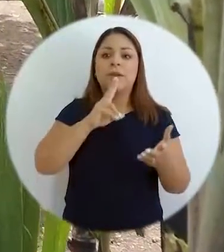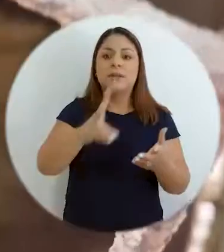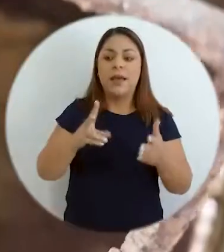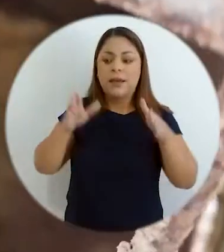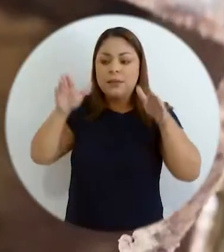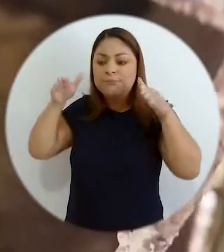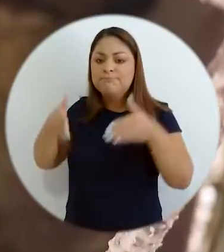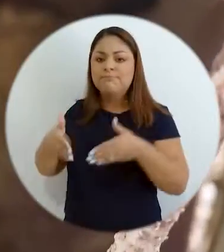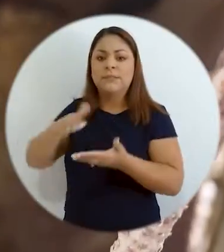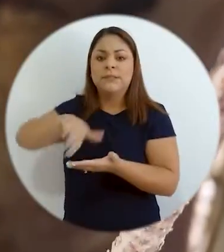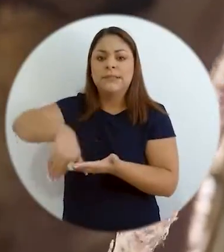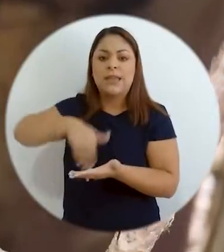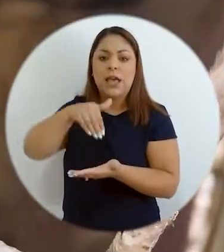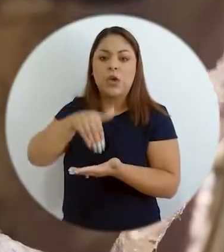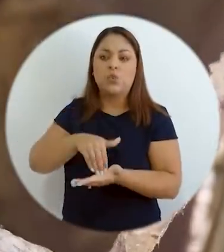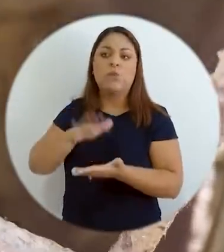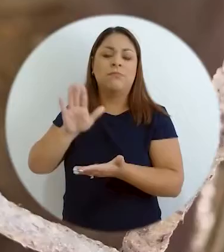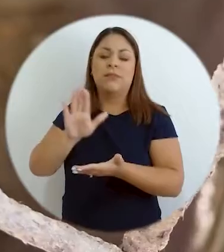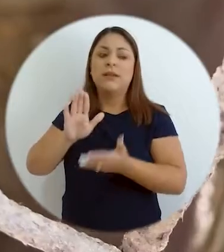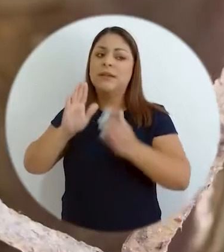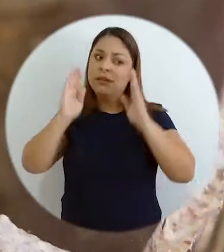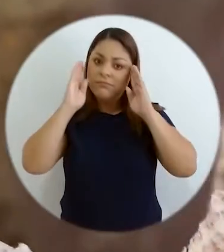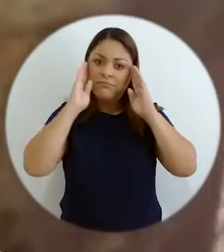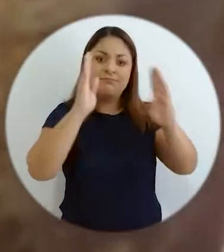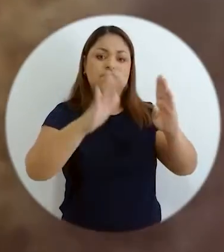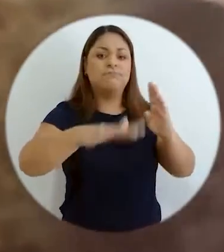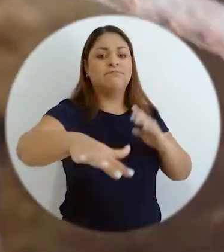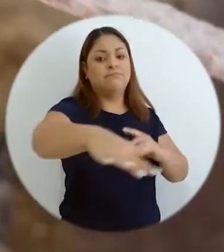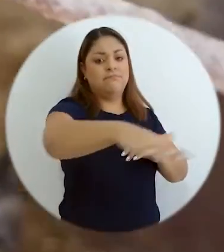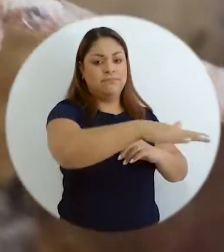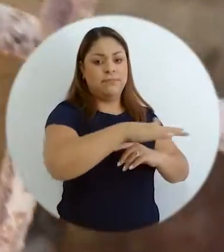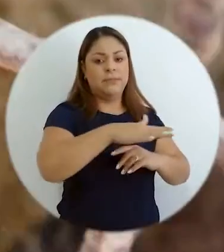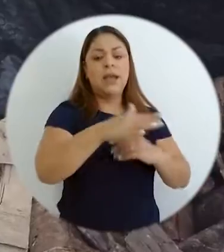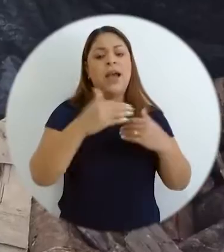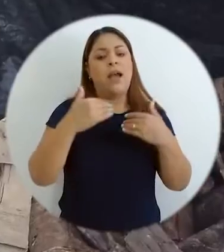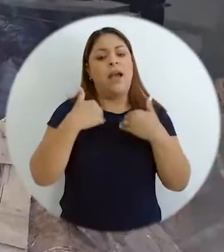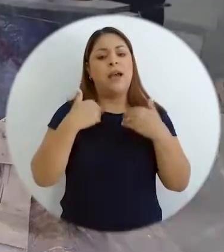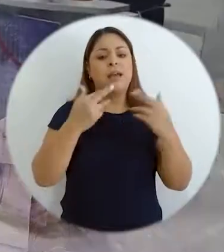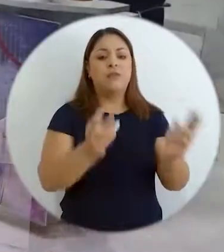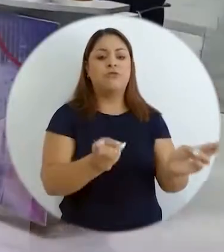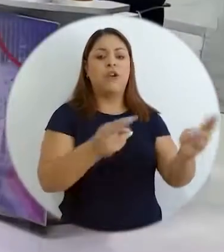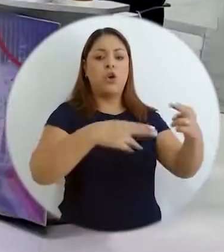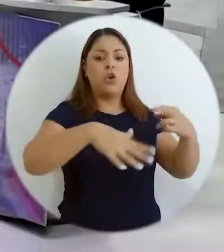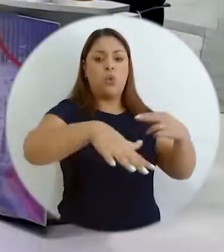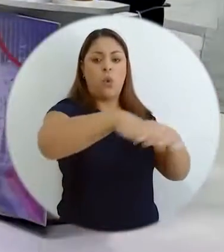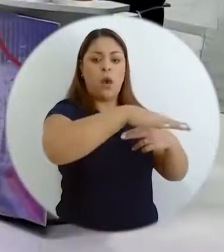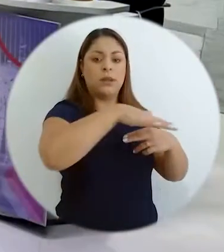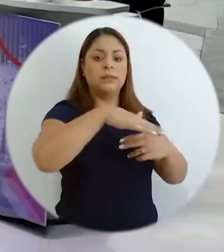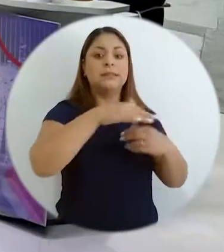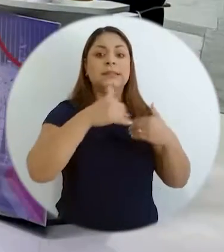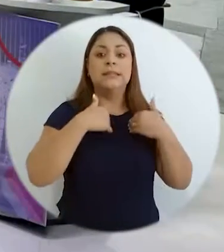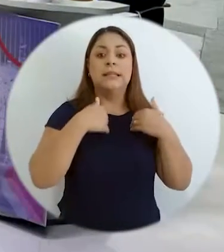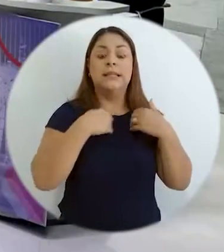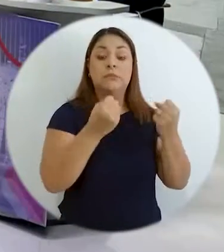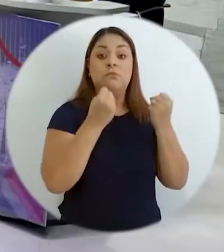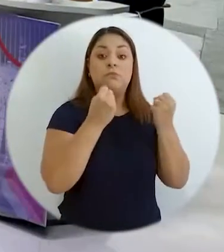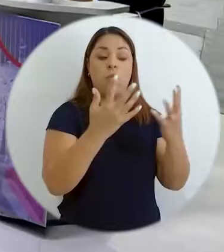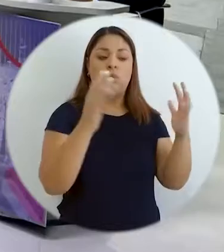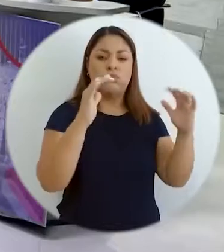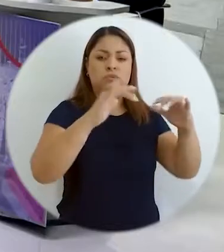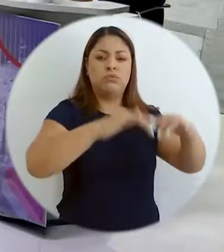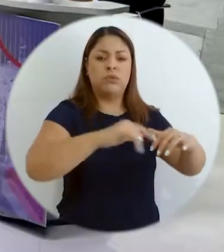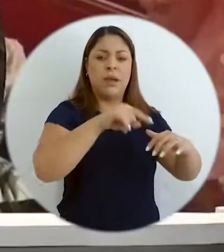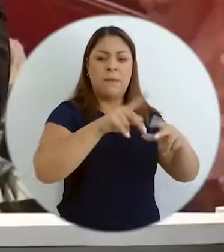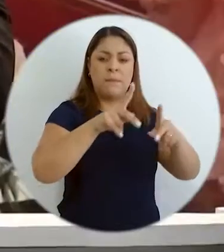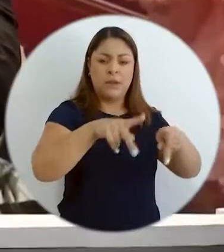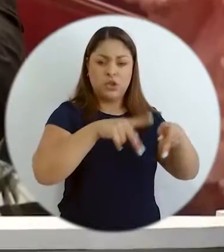el centro, pues también sucede en las regiones. Vamos a ver, en las regiones tenemos cantones que concentran la mayor cantidad de población en cada una